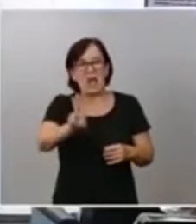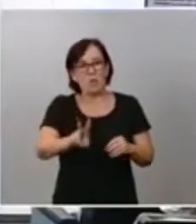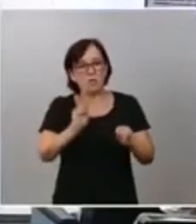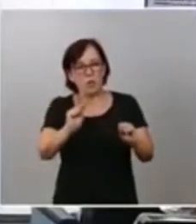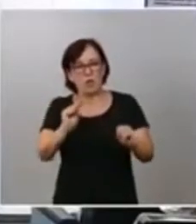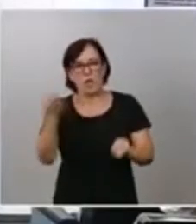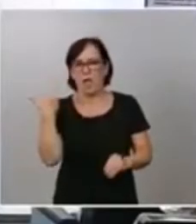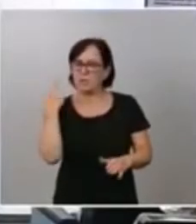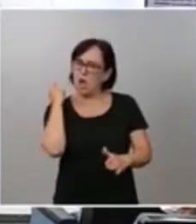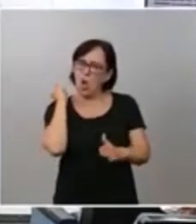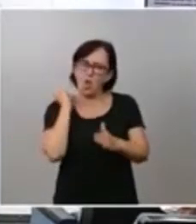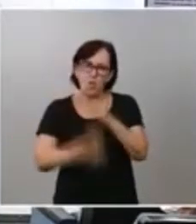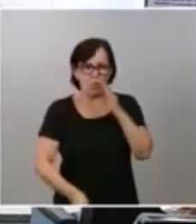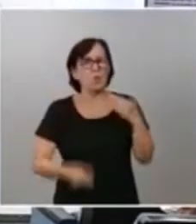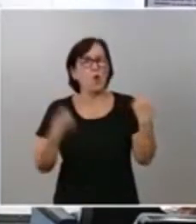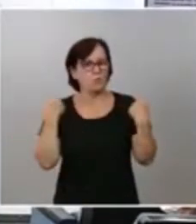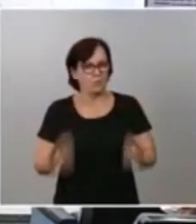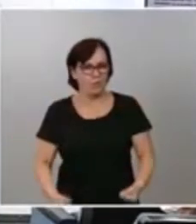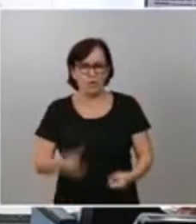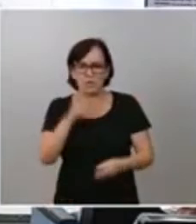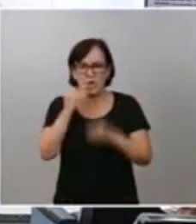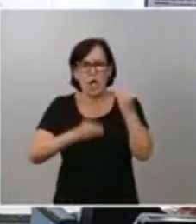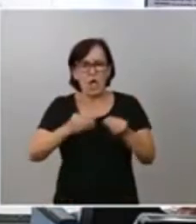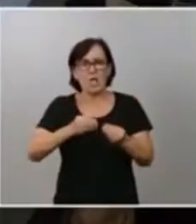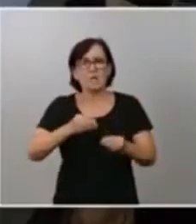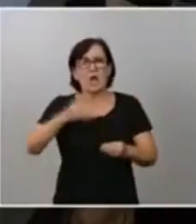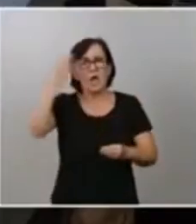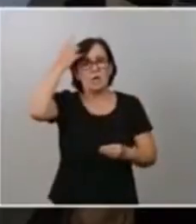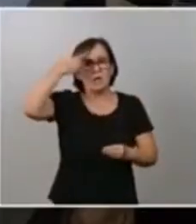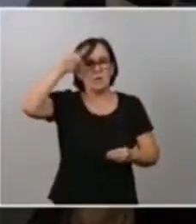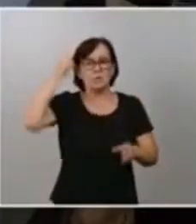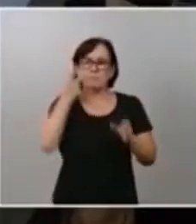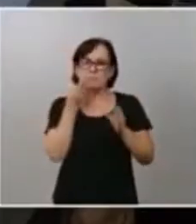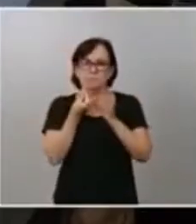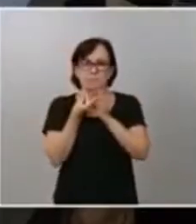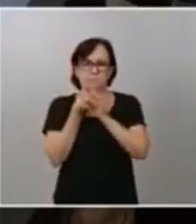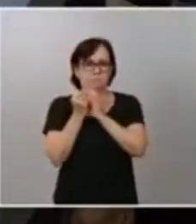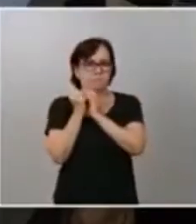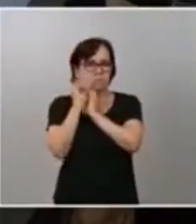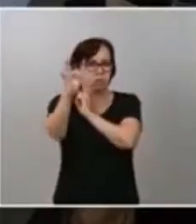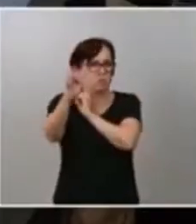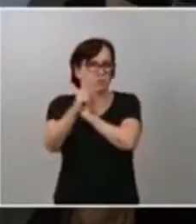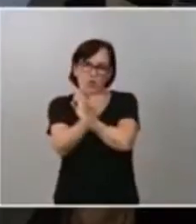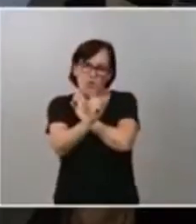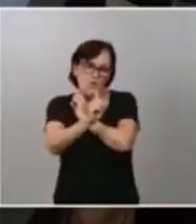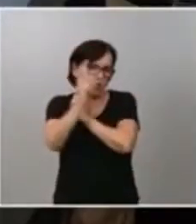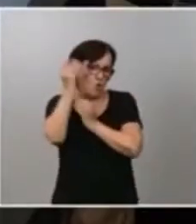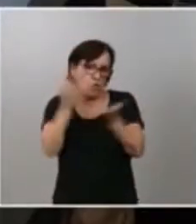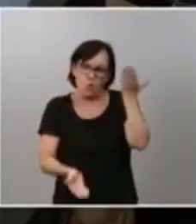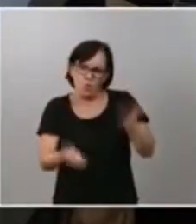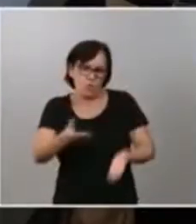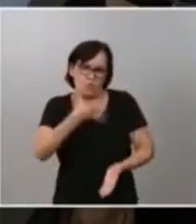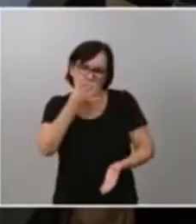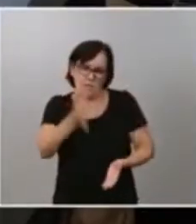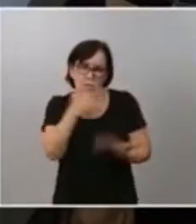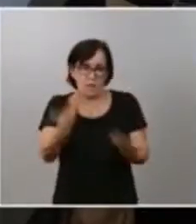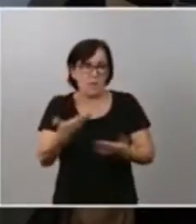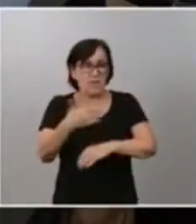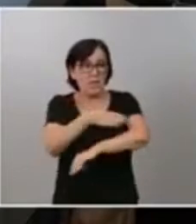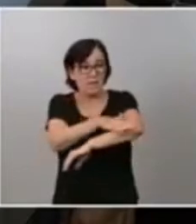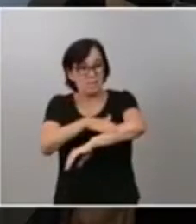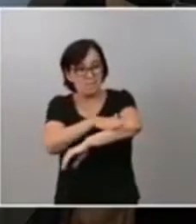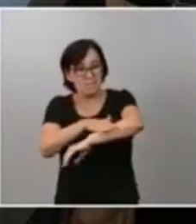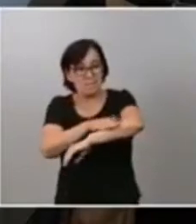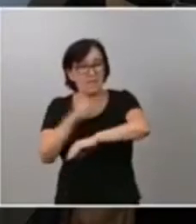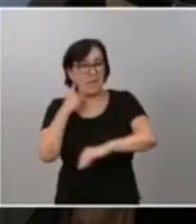diciendo que lo que ha hecho el rey Juan Carlos ha sido una huida indigna. La ministra Elena Montoro, además, se ha quejado de